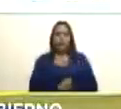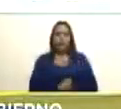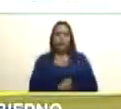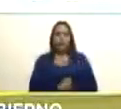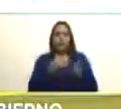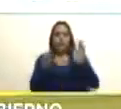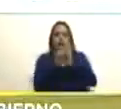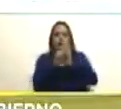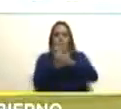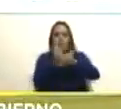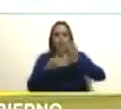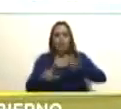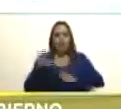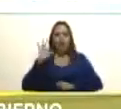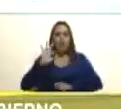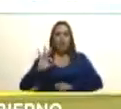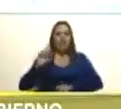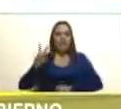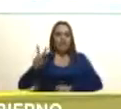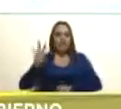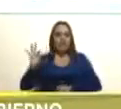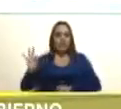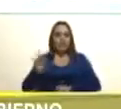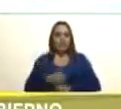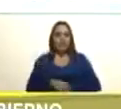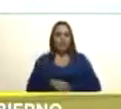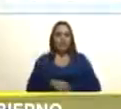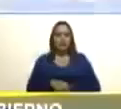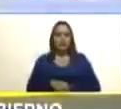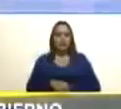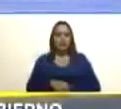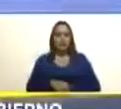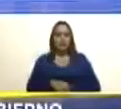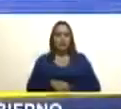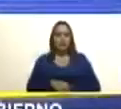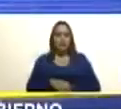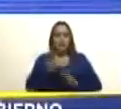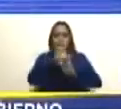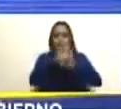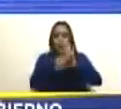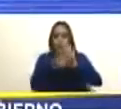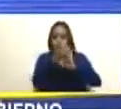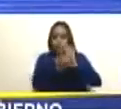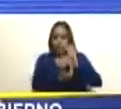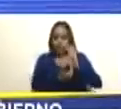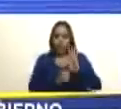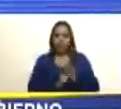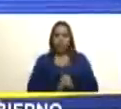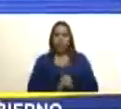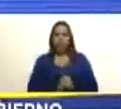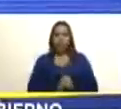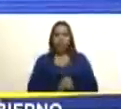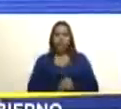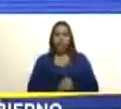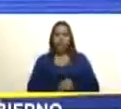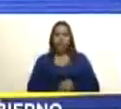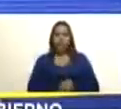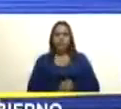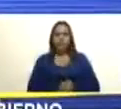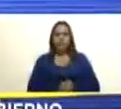artículo 323 de la constitución en